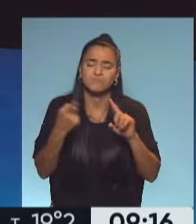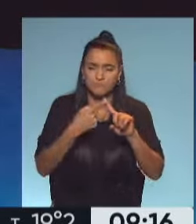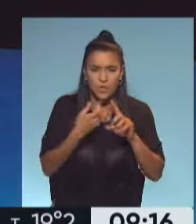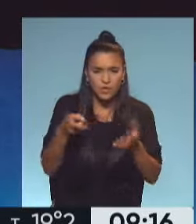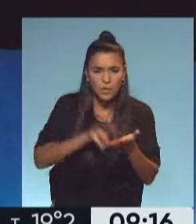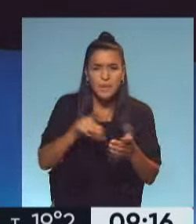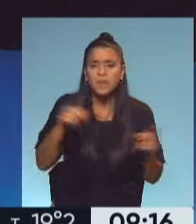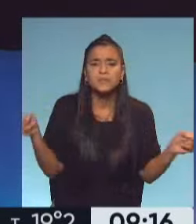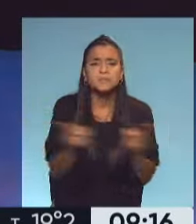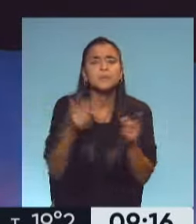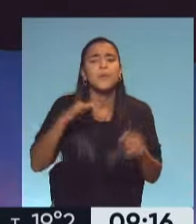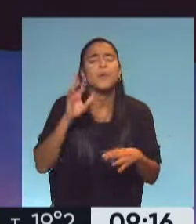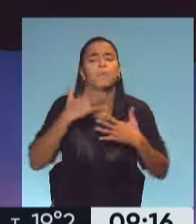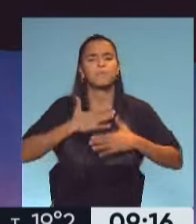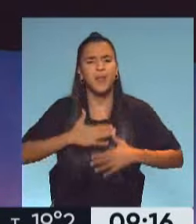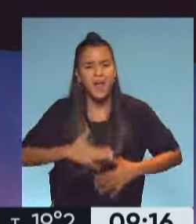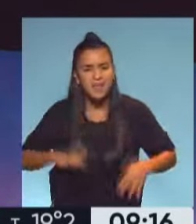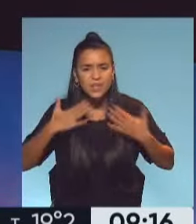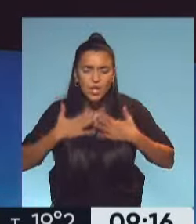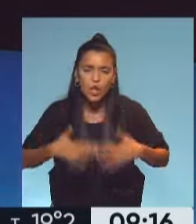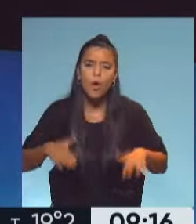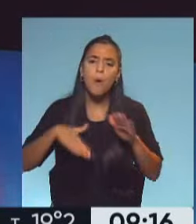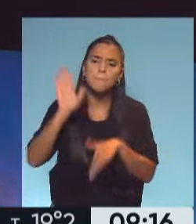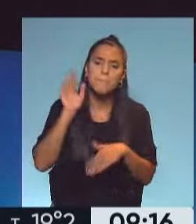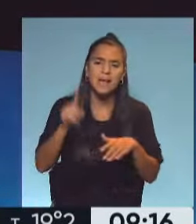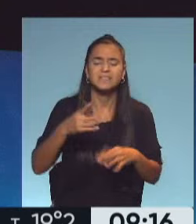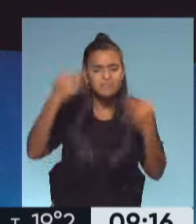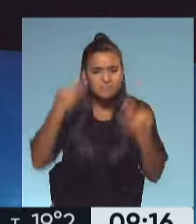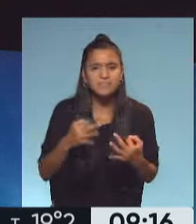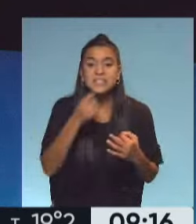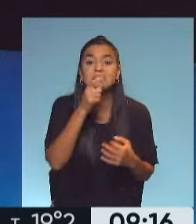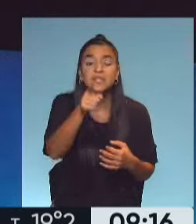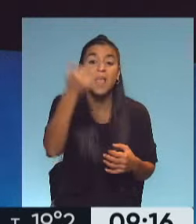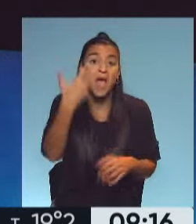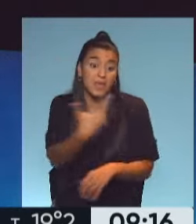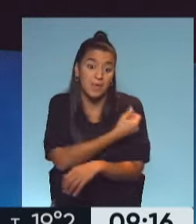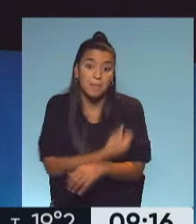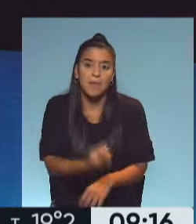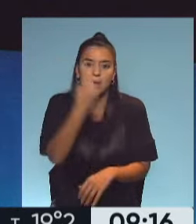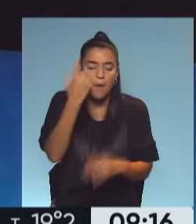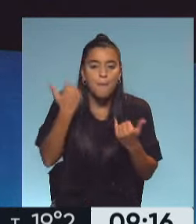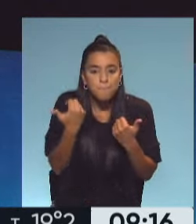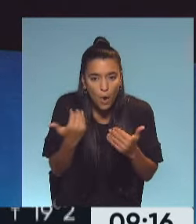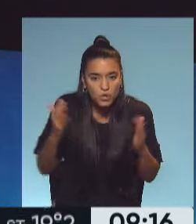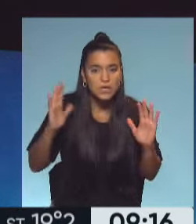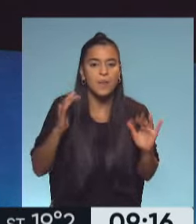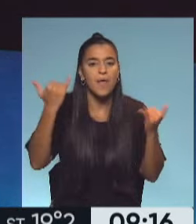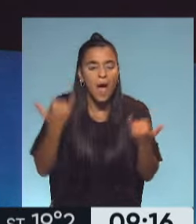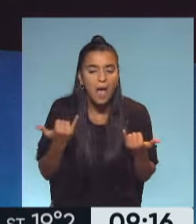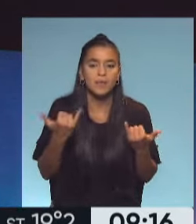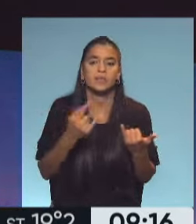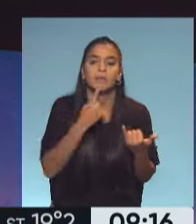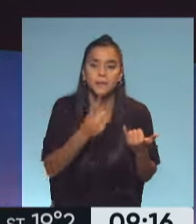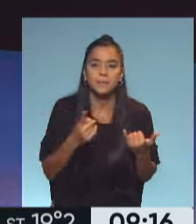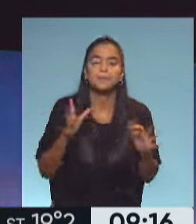él, pero en síntesis, hay que quedarse tranquilos y sobre todo tener la certeza de que si tenés la primer dosis, tenés una gran posibilidad de evitar